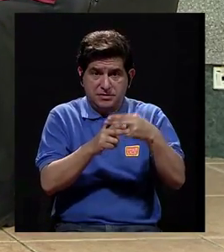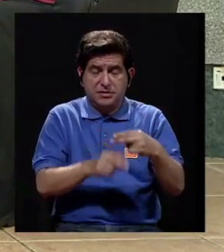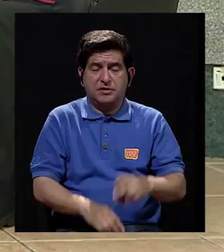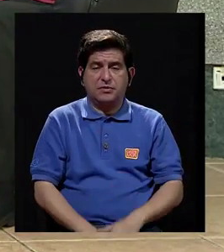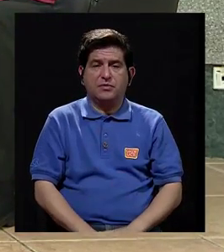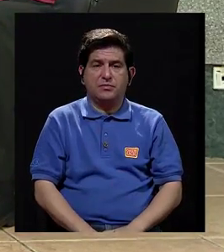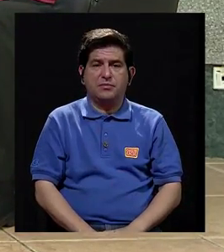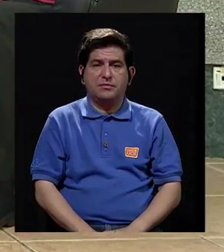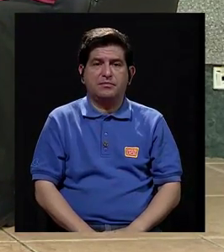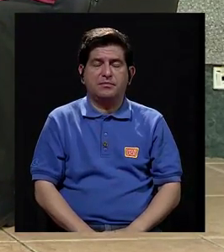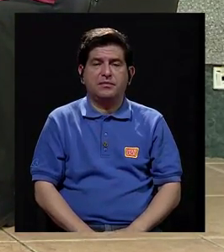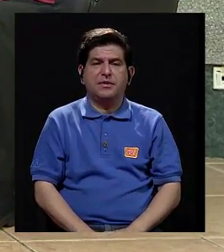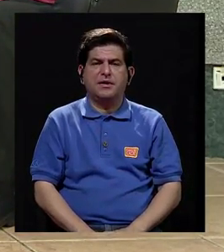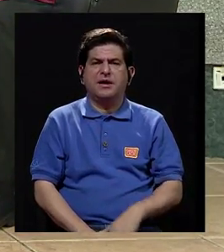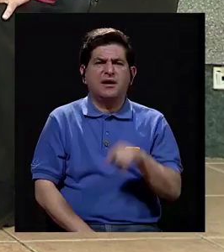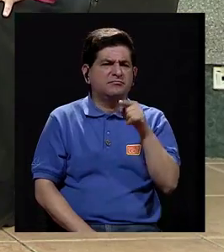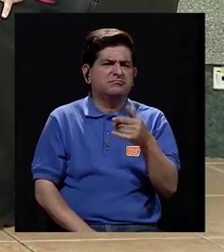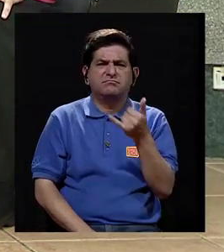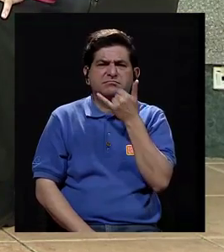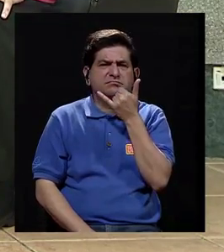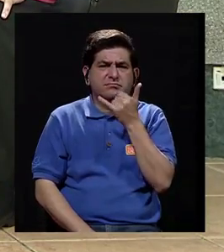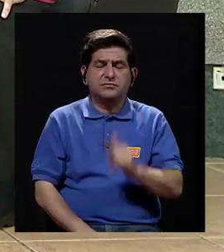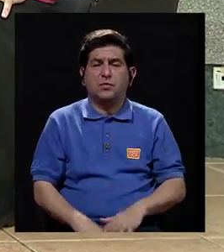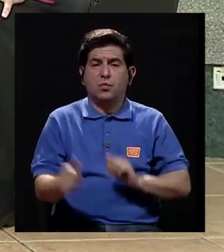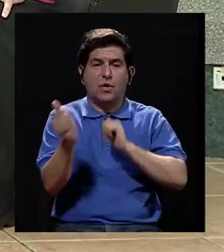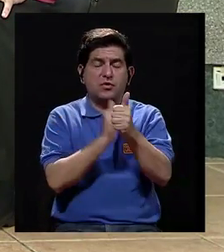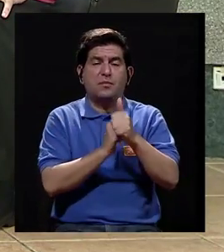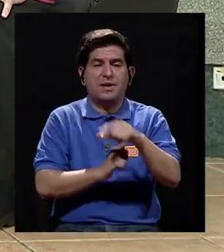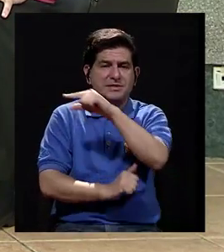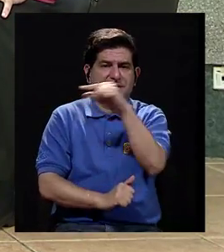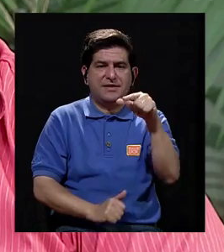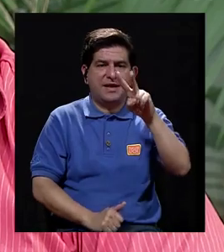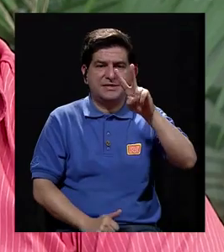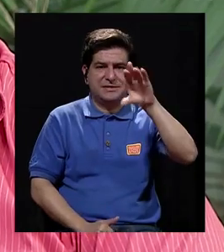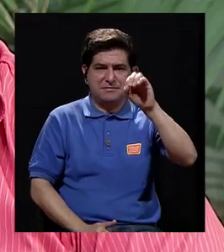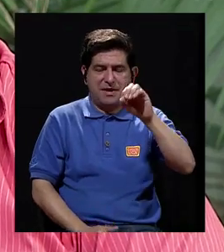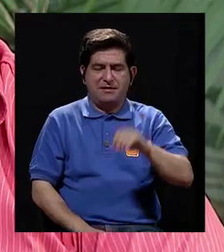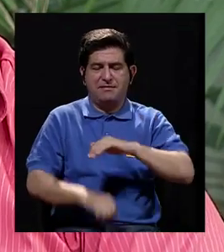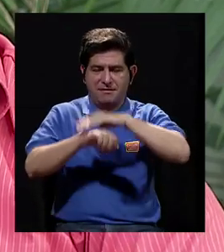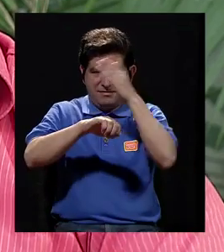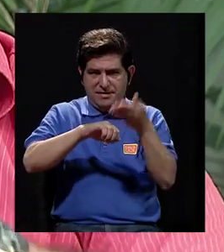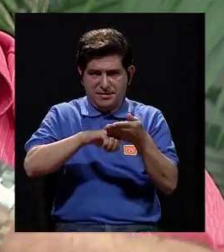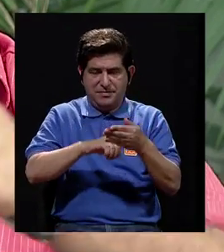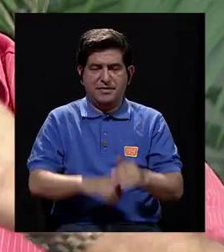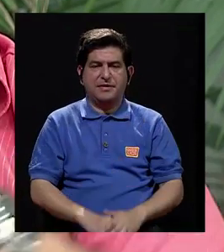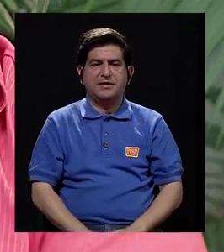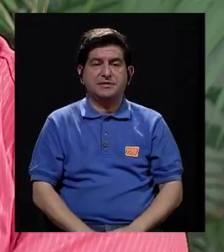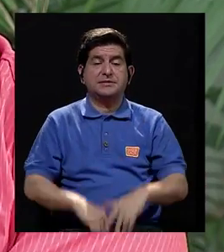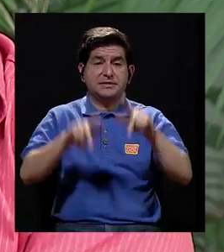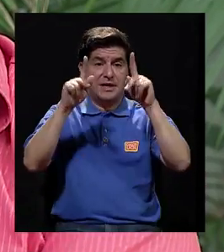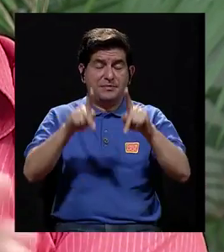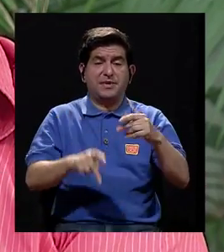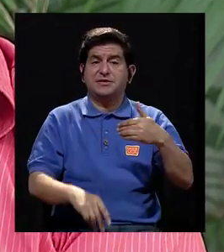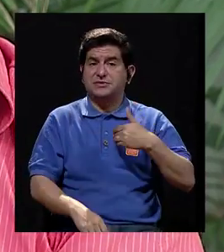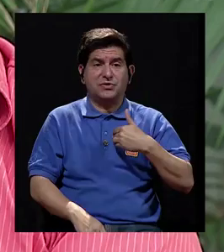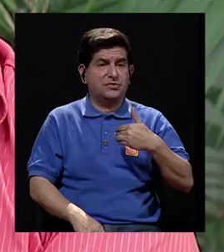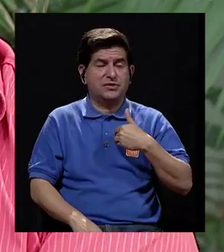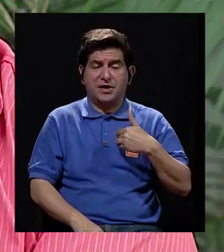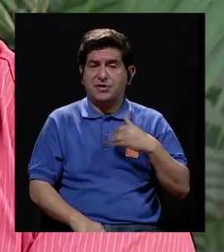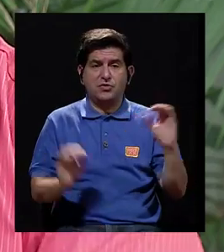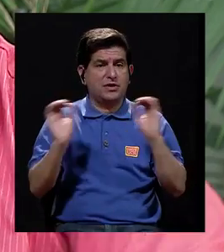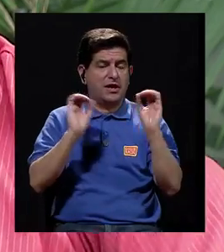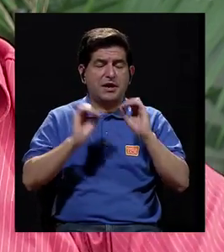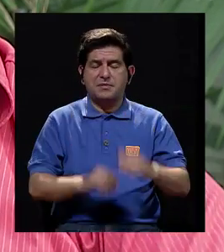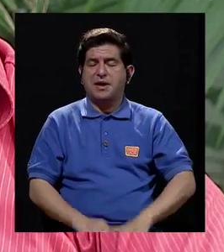esa forma? ¿Se ha inducido por el embarazo hipertensión gestacional? Cuando supera la semana 20 de gestación. Después de la semana 20 y la persona no ha tenido